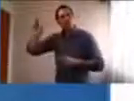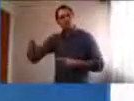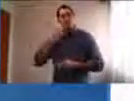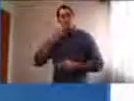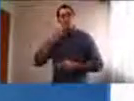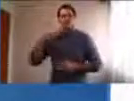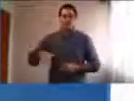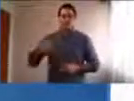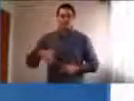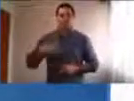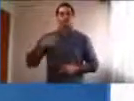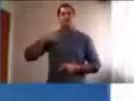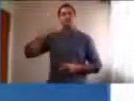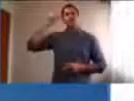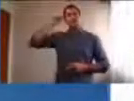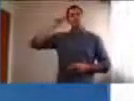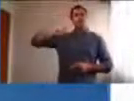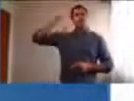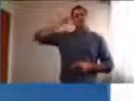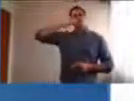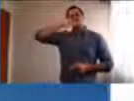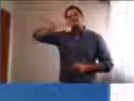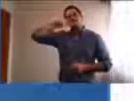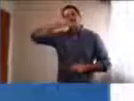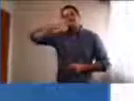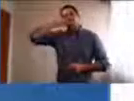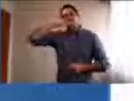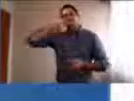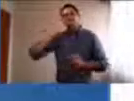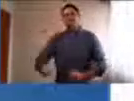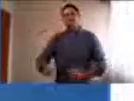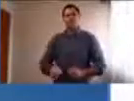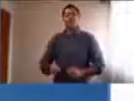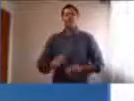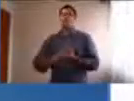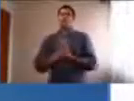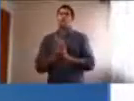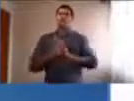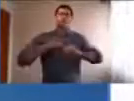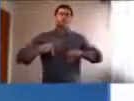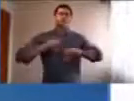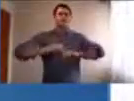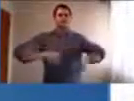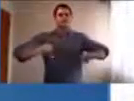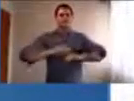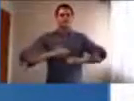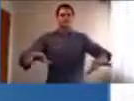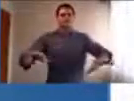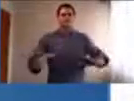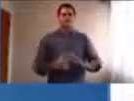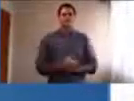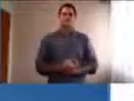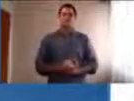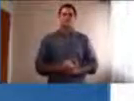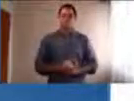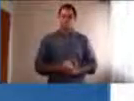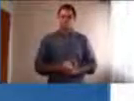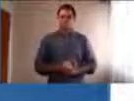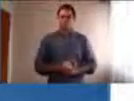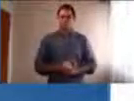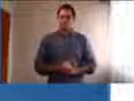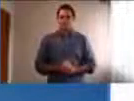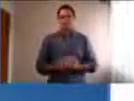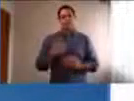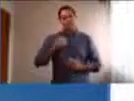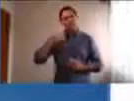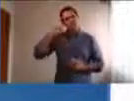ideas. Todo esto se enseña, todo esto se educa y se modela. Creo que esta situación